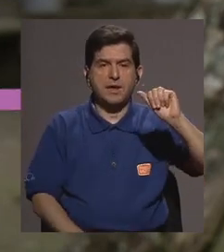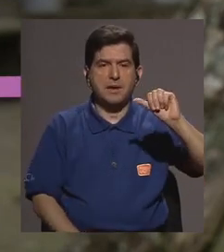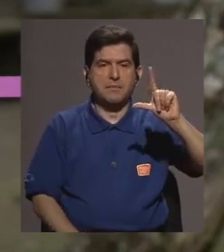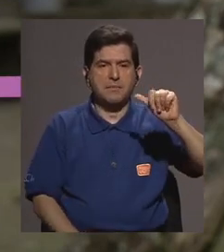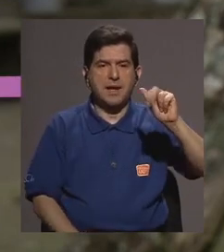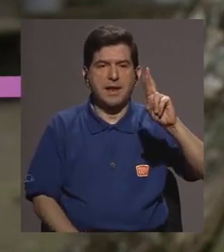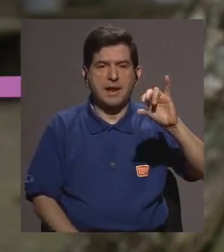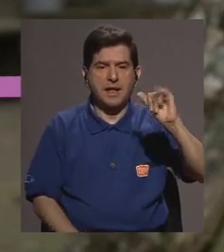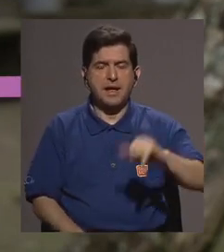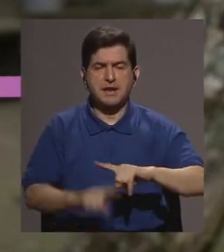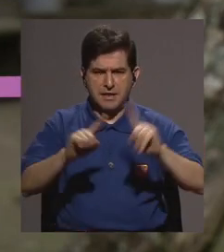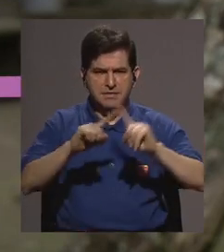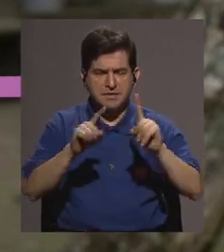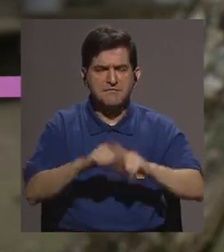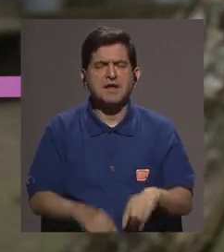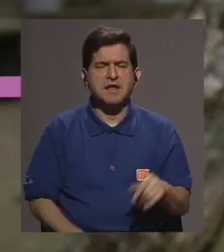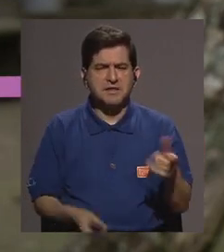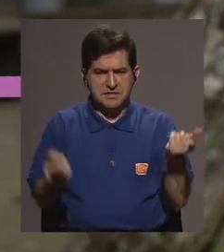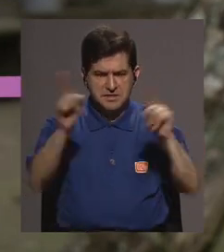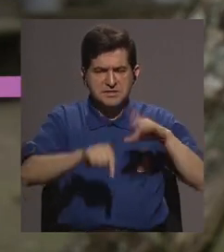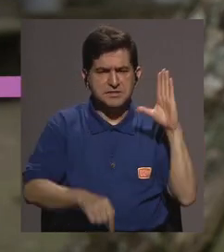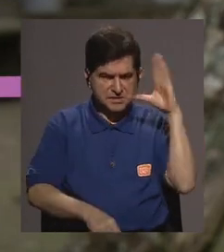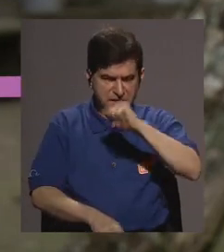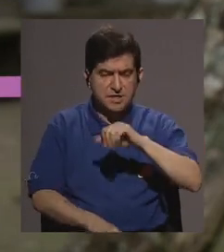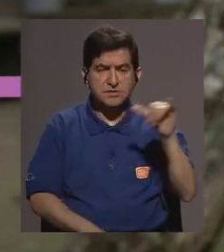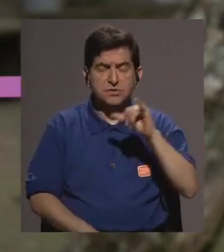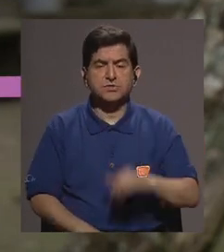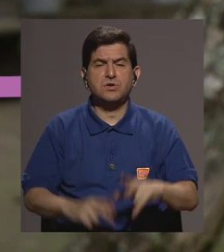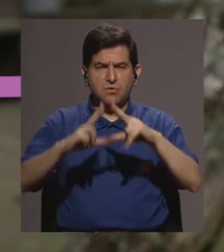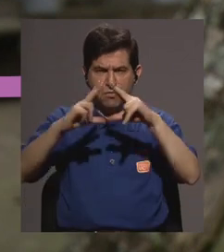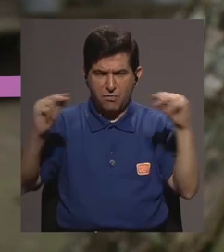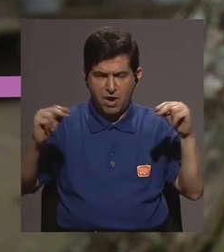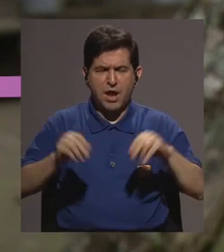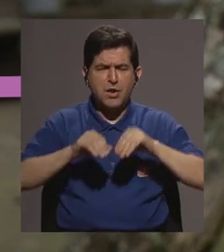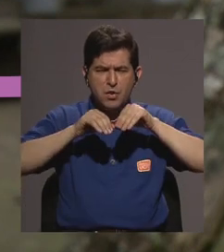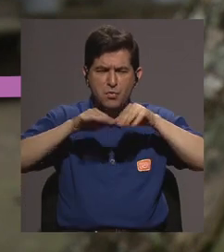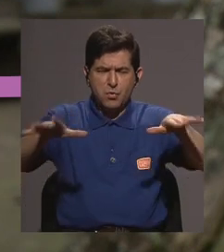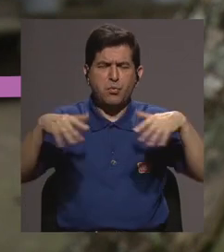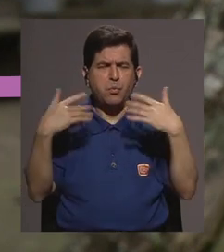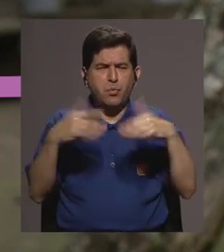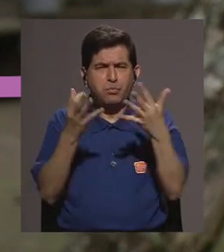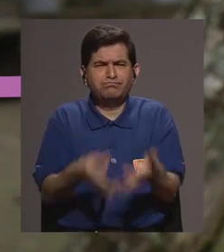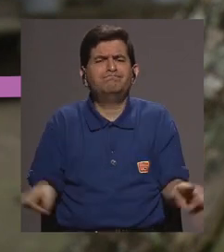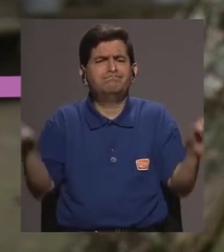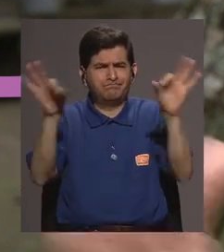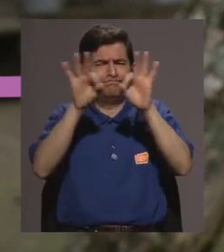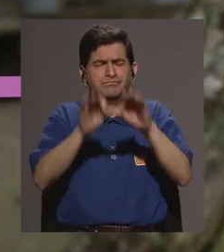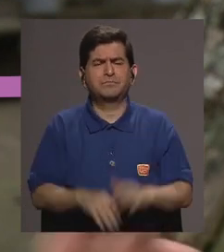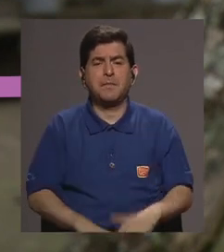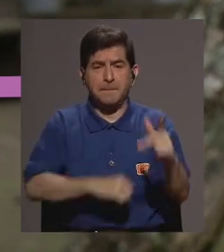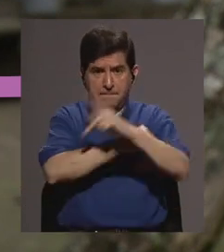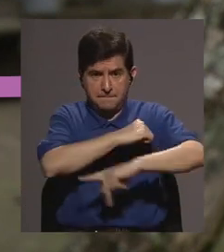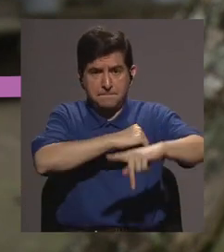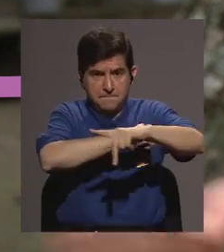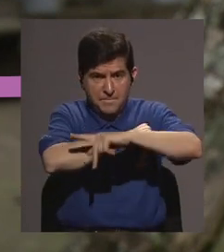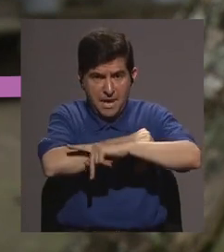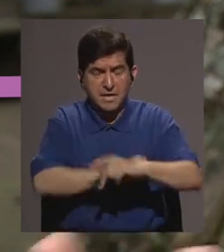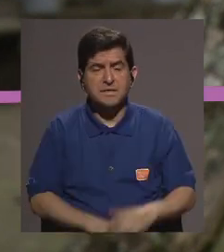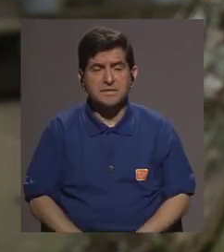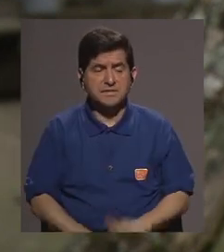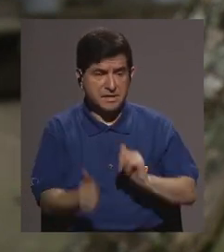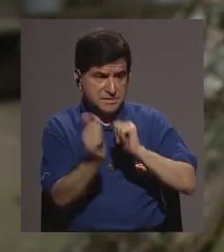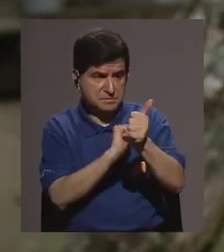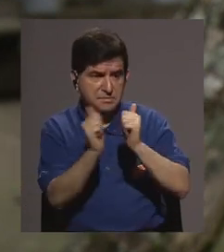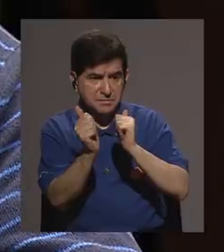detectamos con malaria tenemos un tema en Nicaragua también con alta transmisión de malaria muchos países muchas